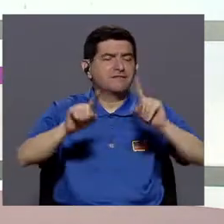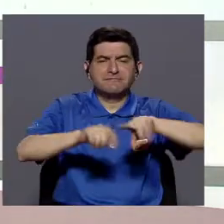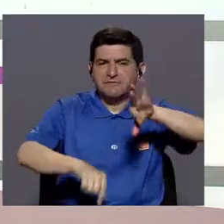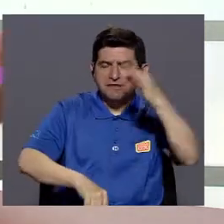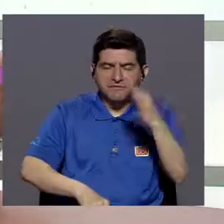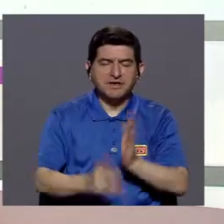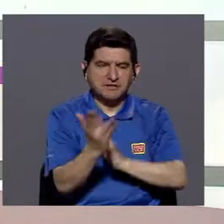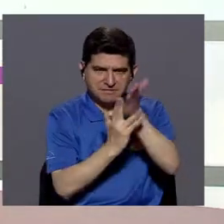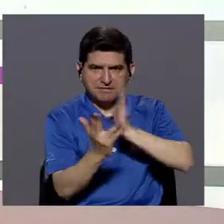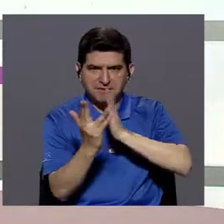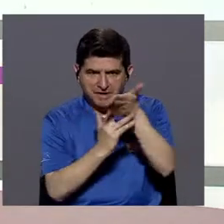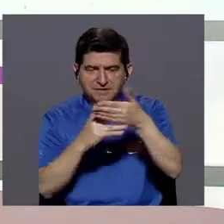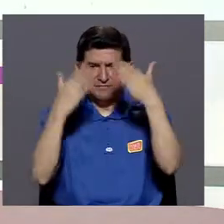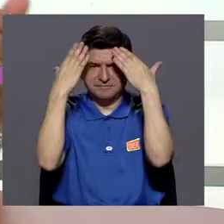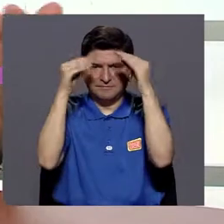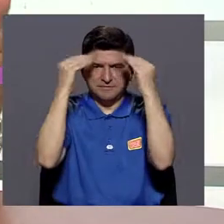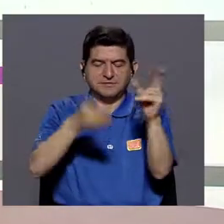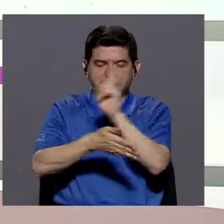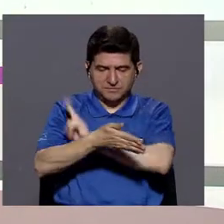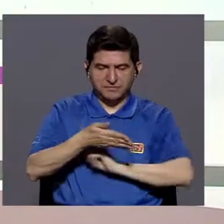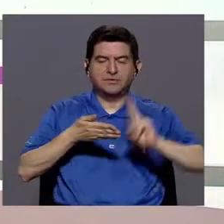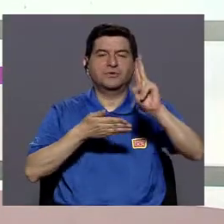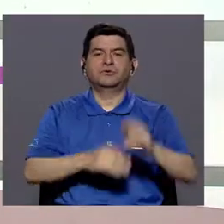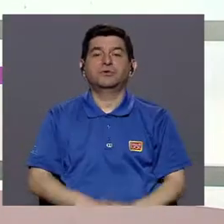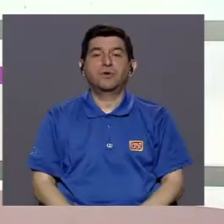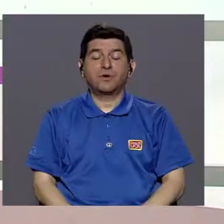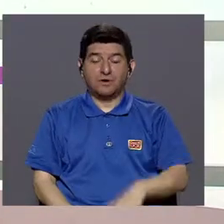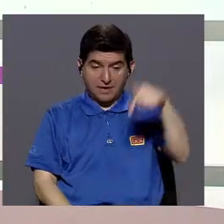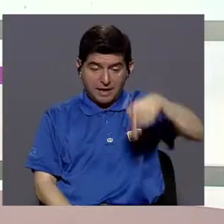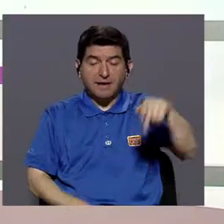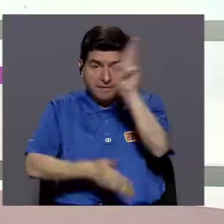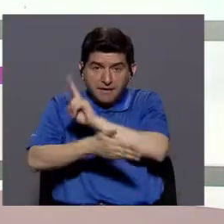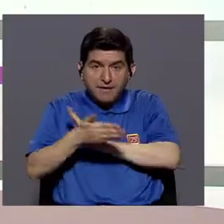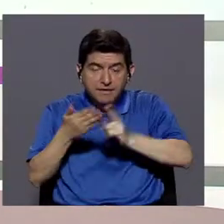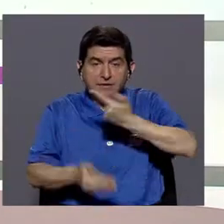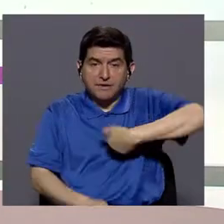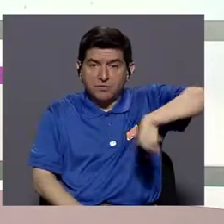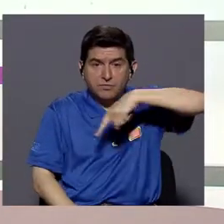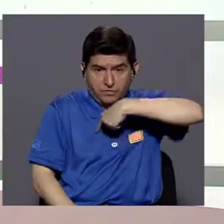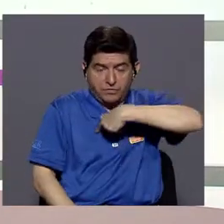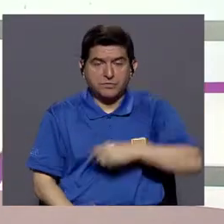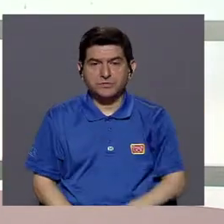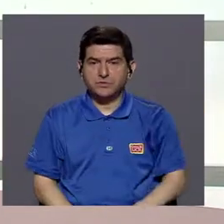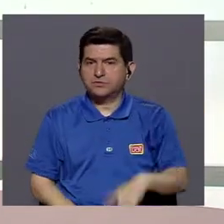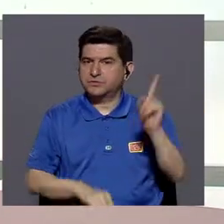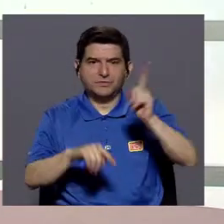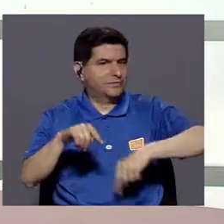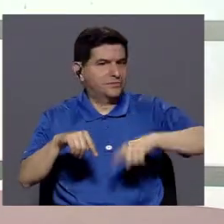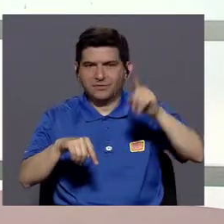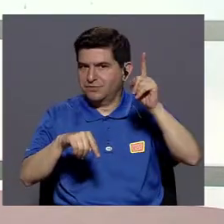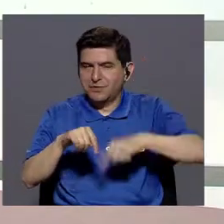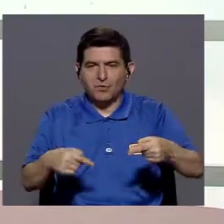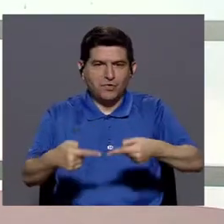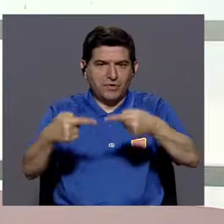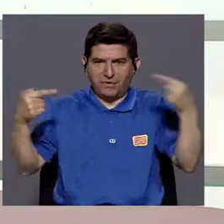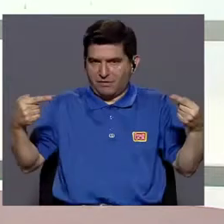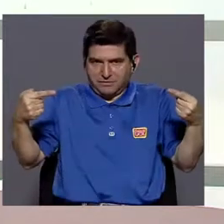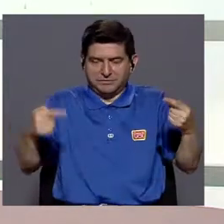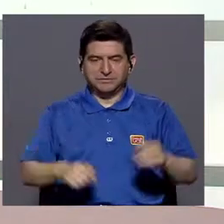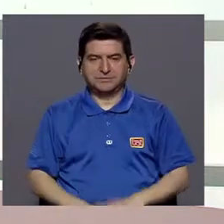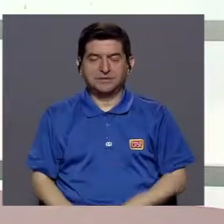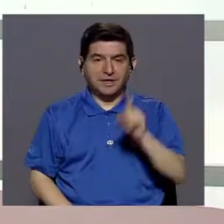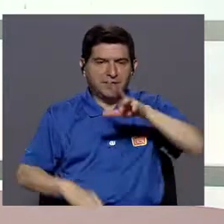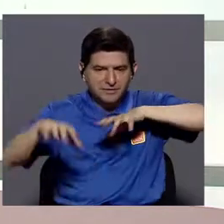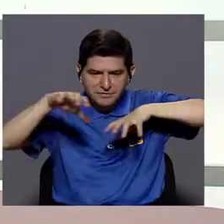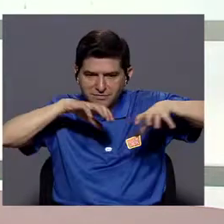que de una u otra forma tiene acceso a la información de la universidad. Nosotros aquí en la universidad definitivamente no